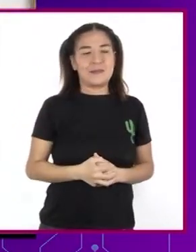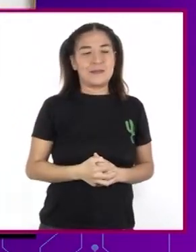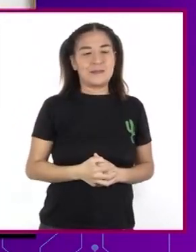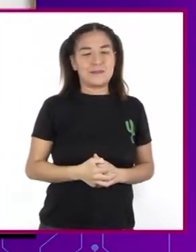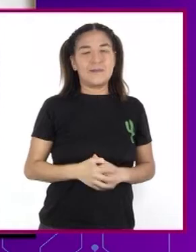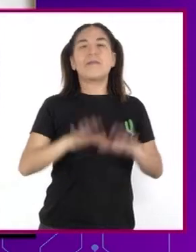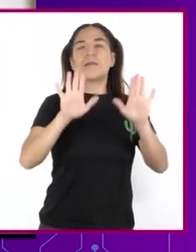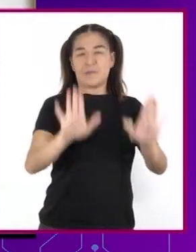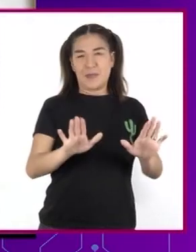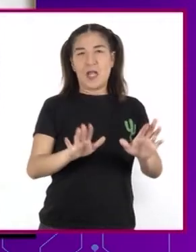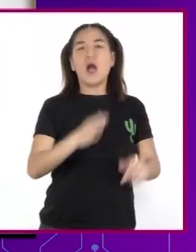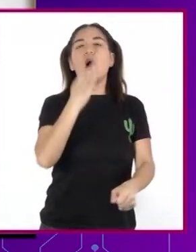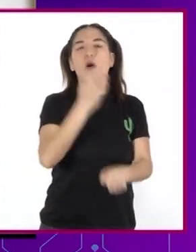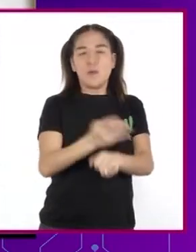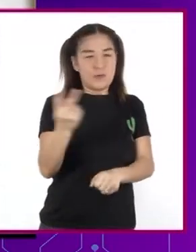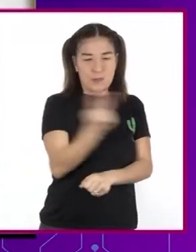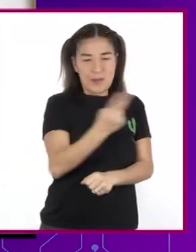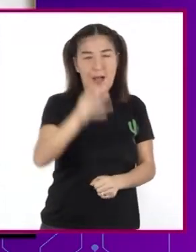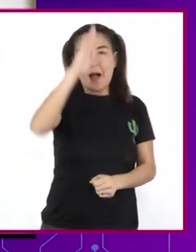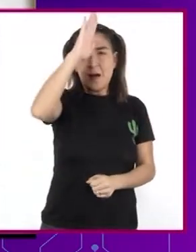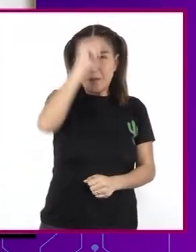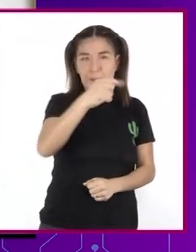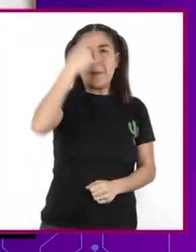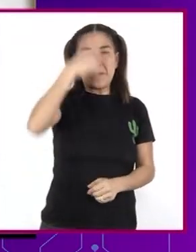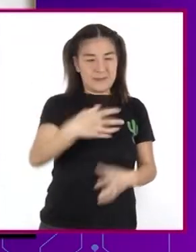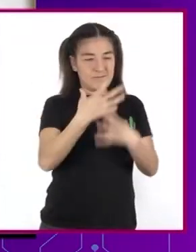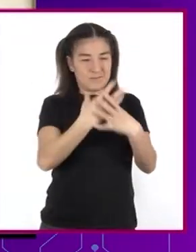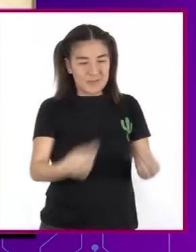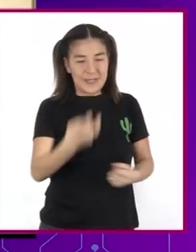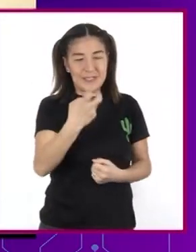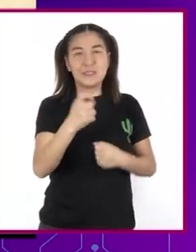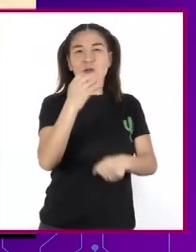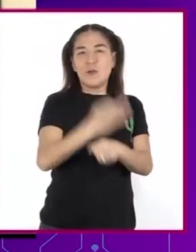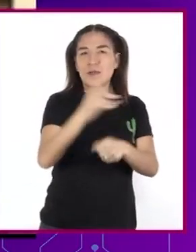Ahora propongan Un acuerdo Para solucionar Esta situación